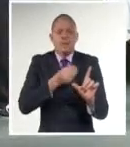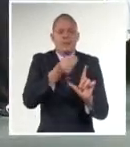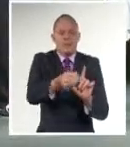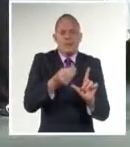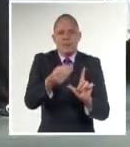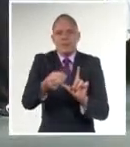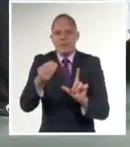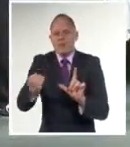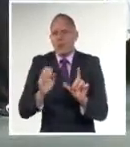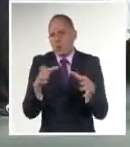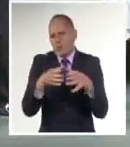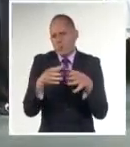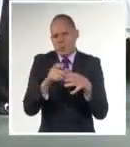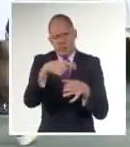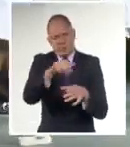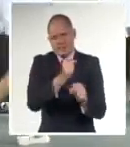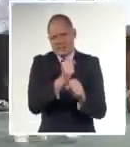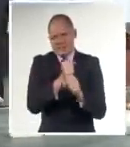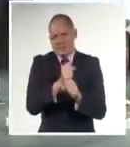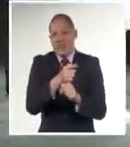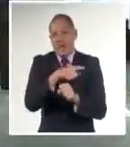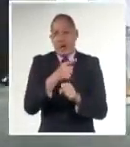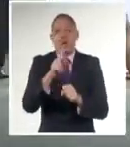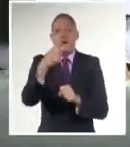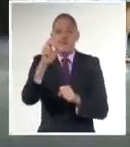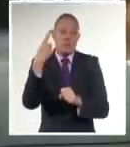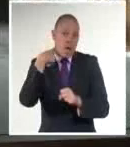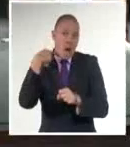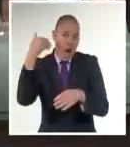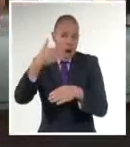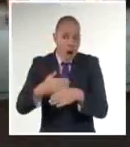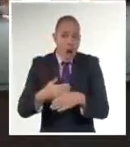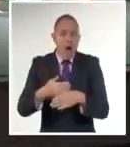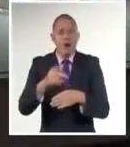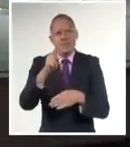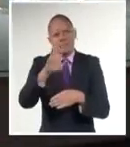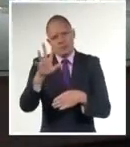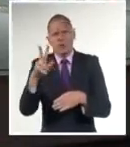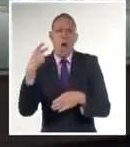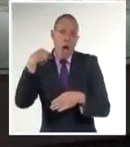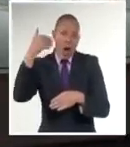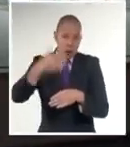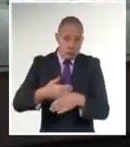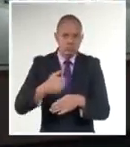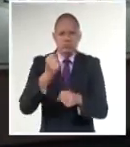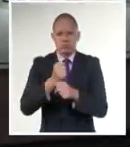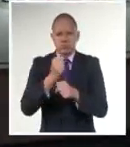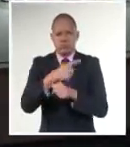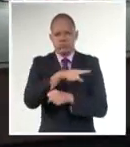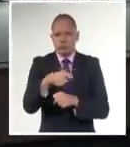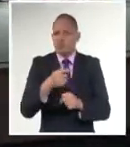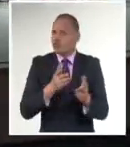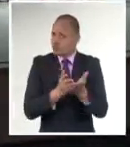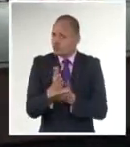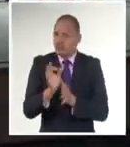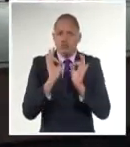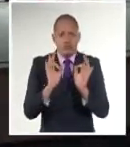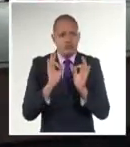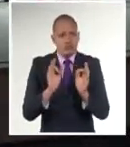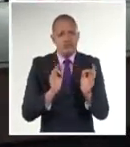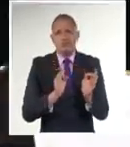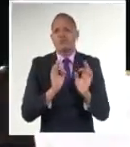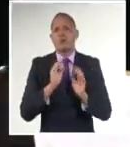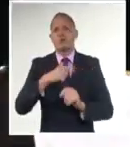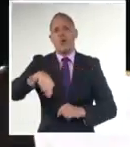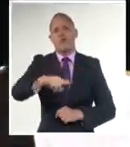Fajardo a un grupo de trabajadores con más de 20 y 25 años de labor ininterrumpida en el